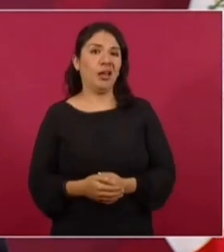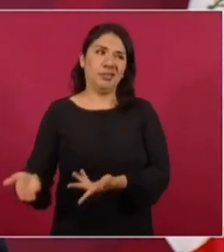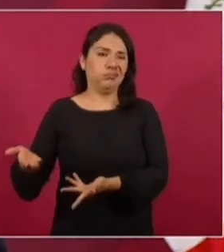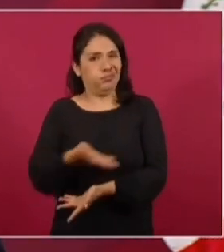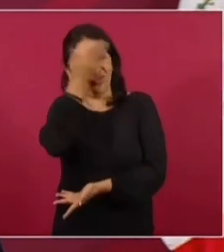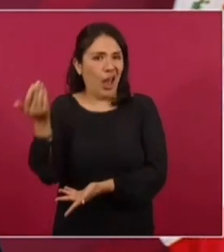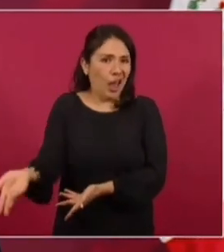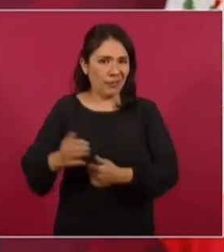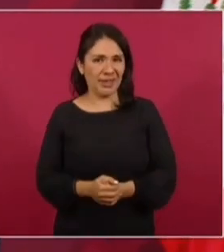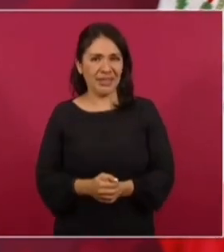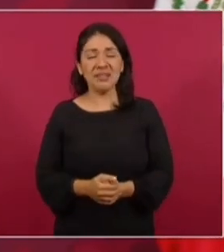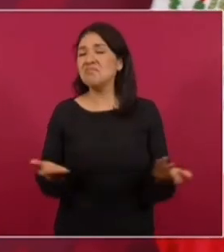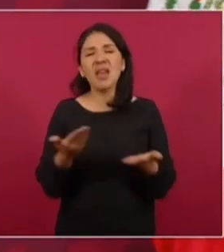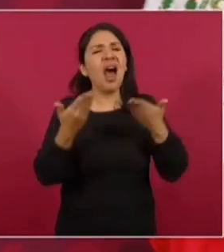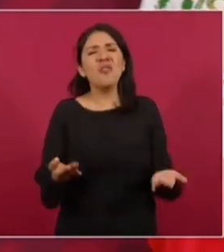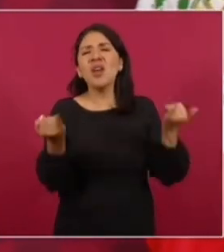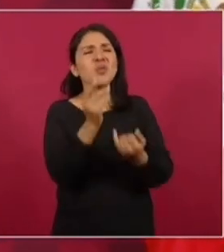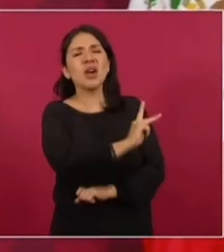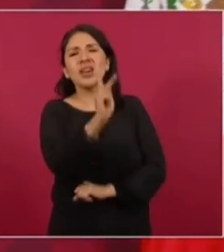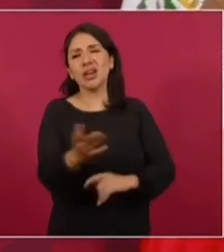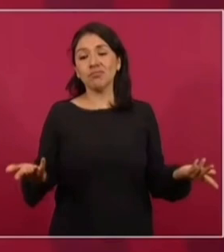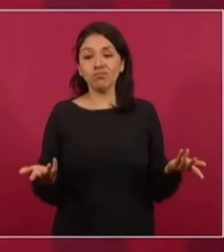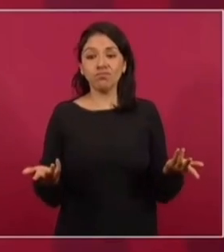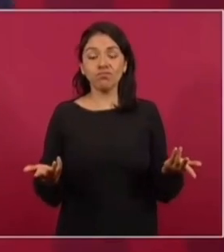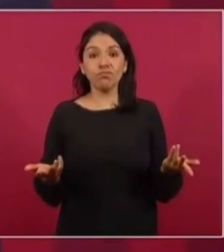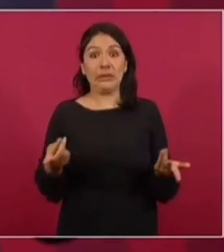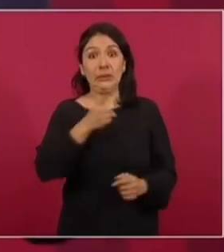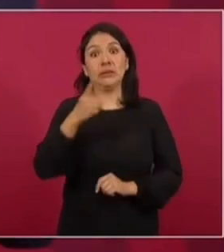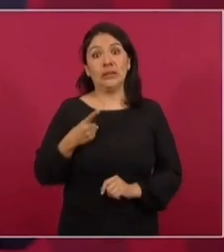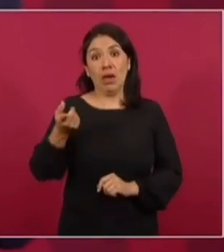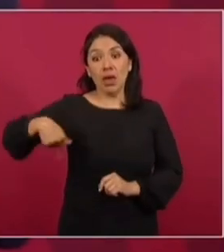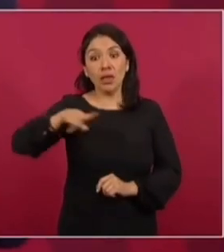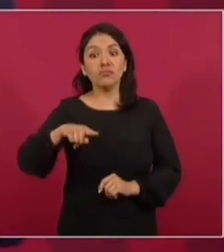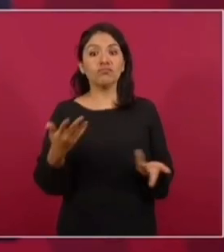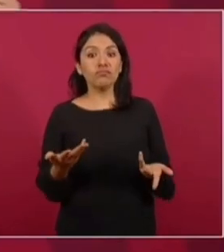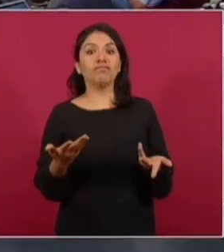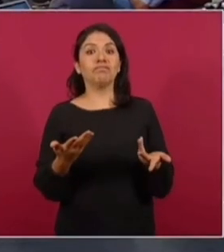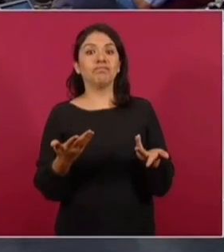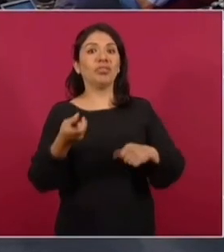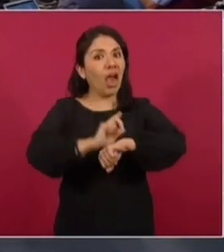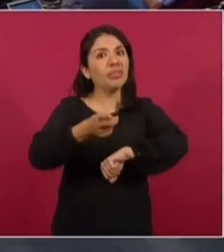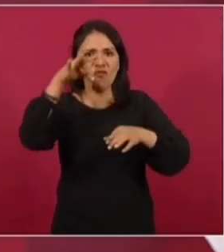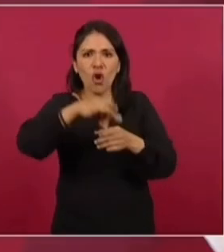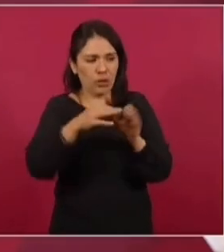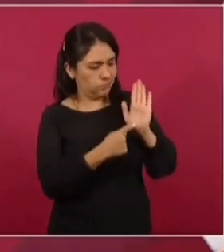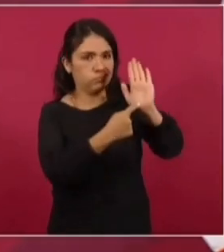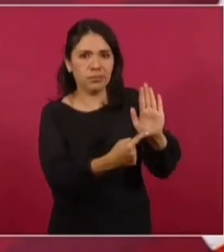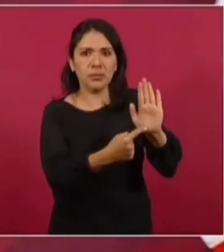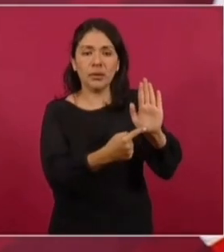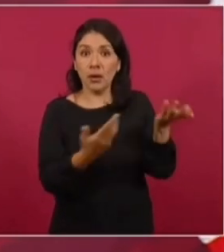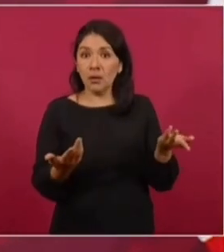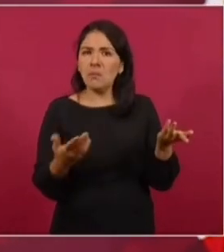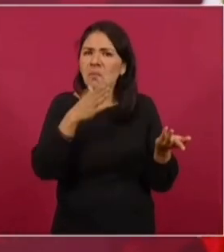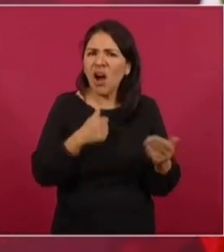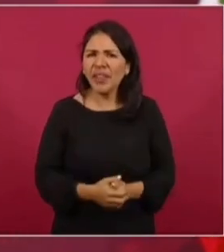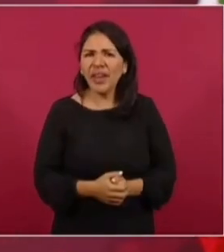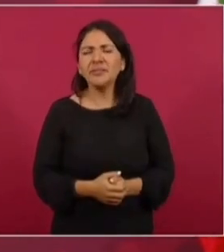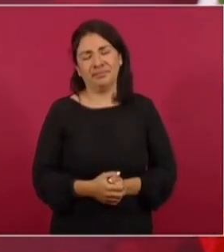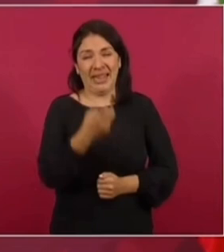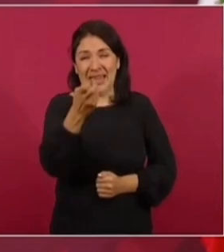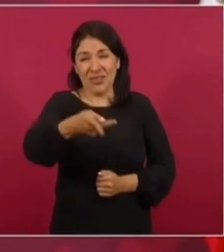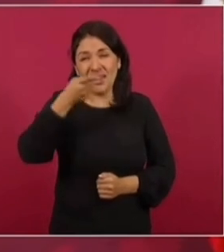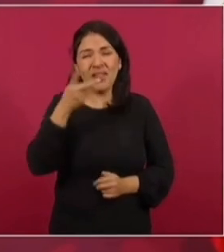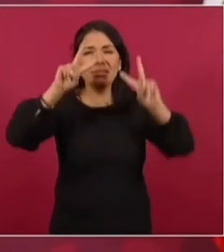pandemia. Pues es igual a esto. Entonces hay que estar diario informando. Entonces, lo de la